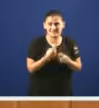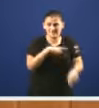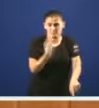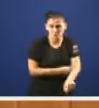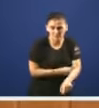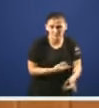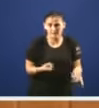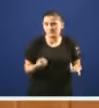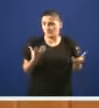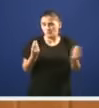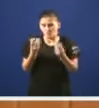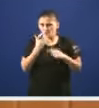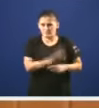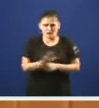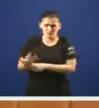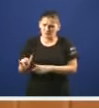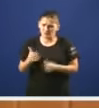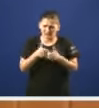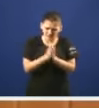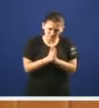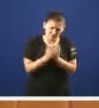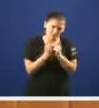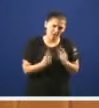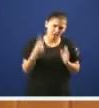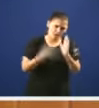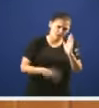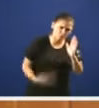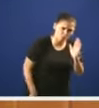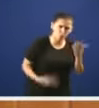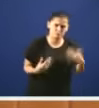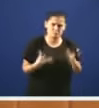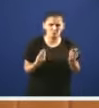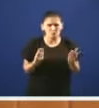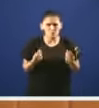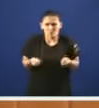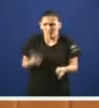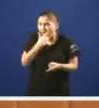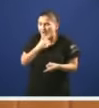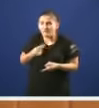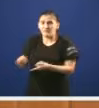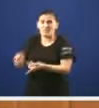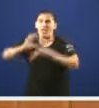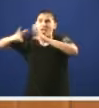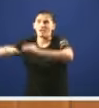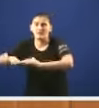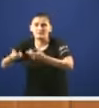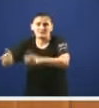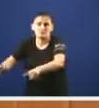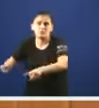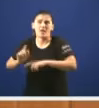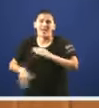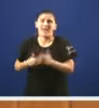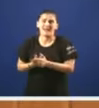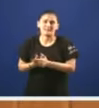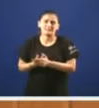temos un montón de exemplos as actas dan para ler bastante a facilidade que se dá a todo o sector incluso